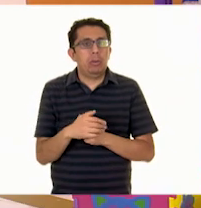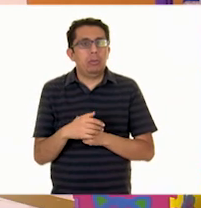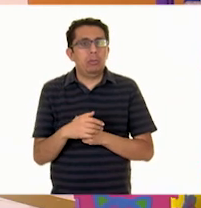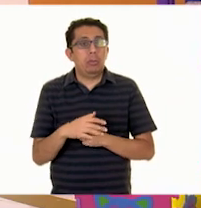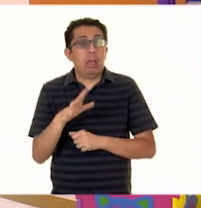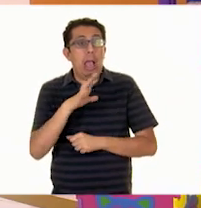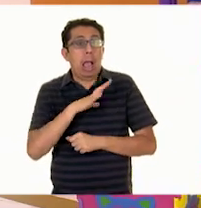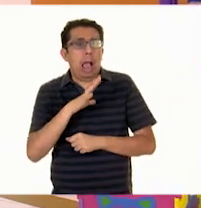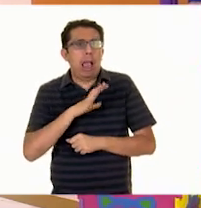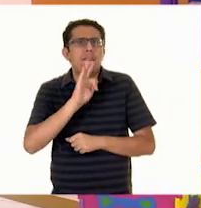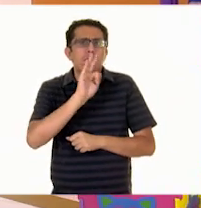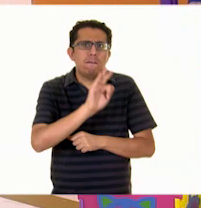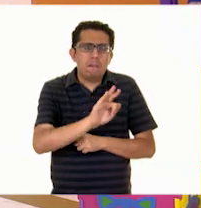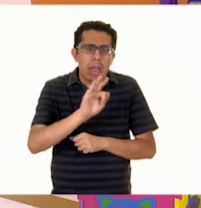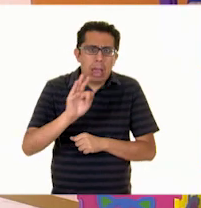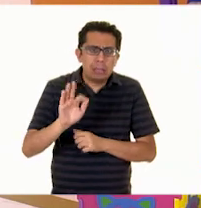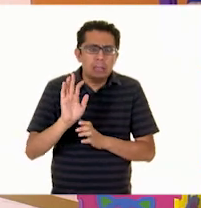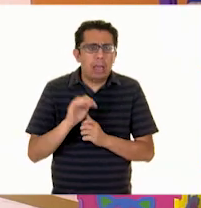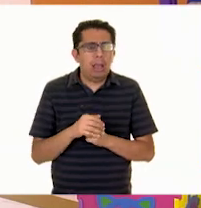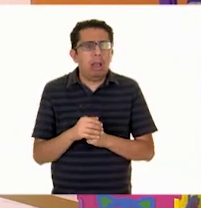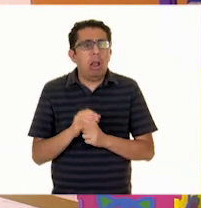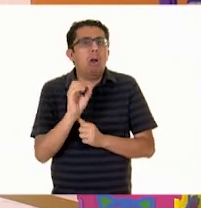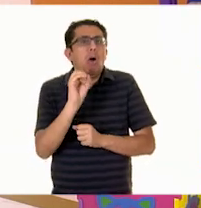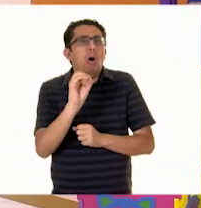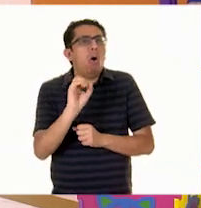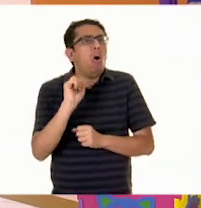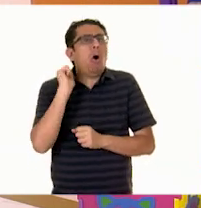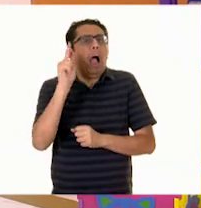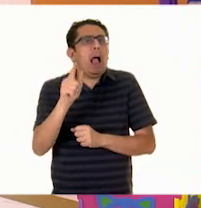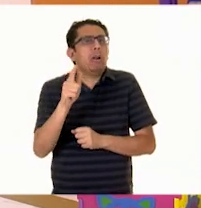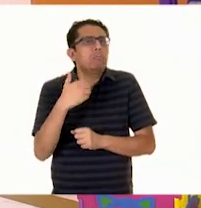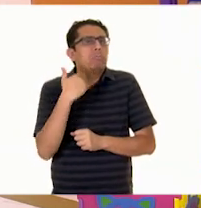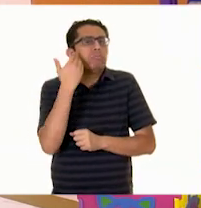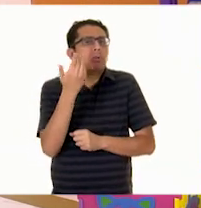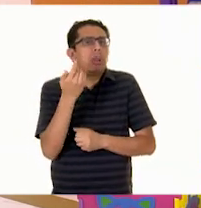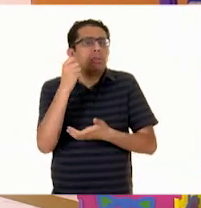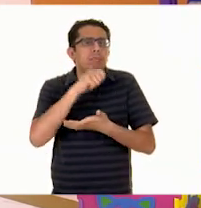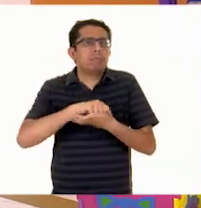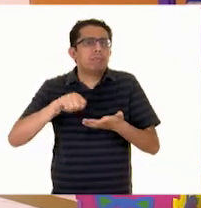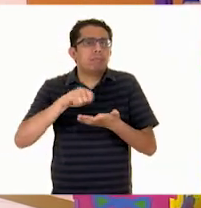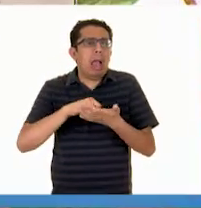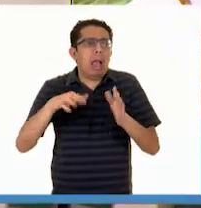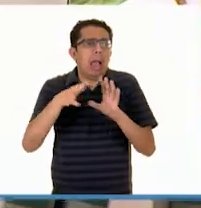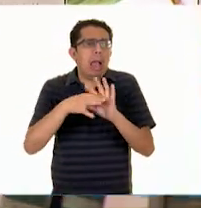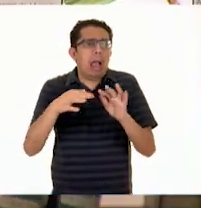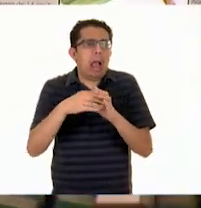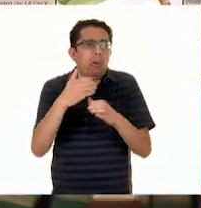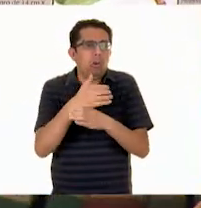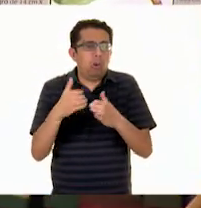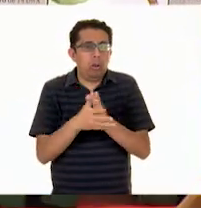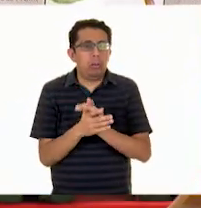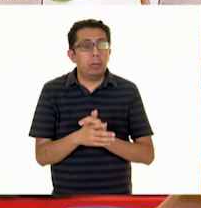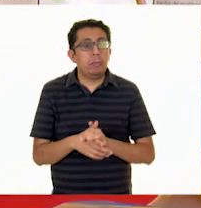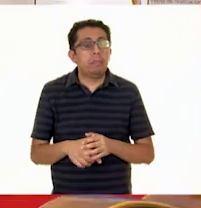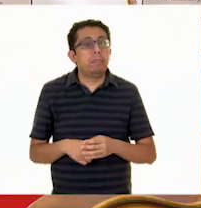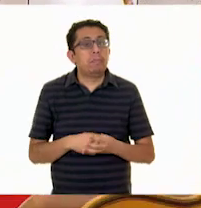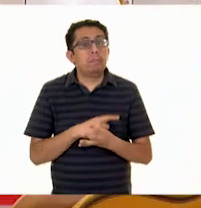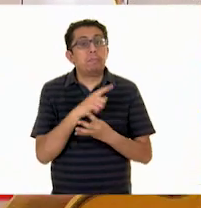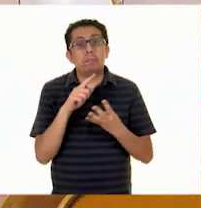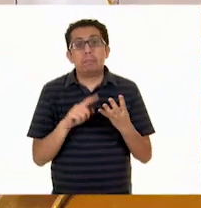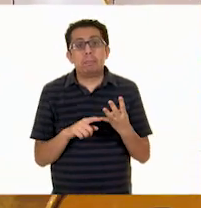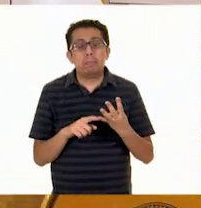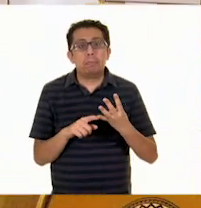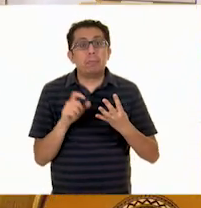si tenemos la fecha, pues la podemos poner, o algo que queramos poner acerca de ese objeto. Y, sobre todo,